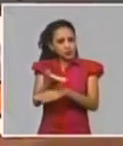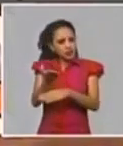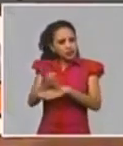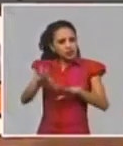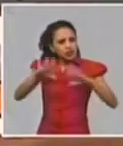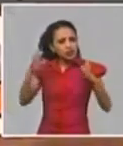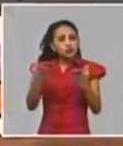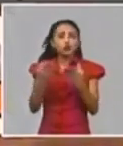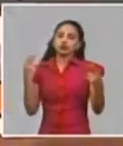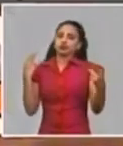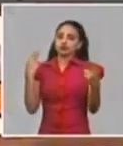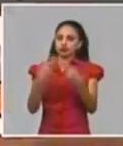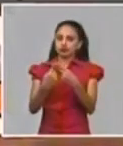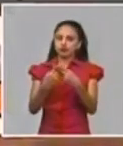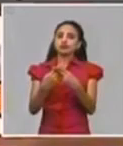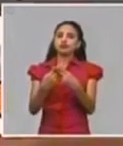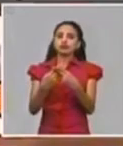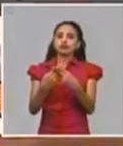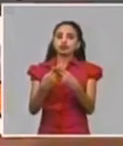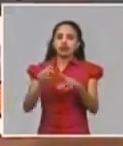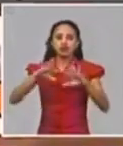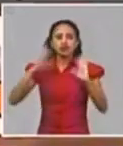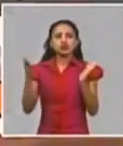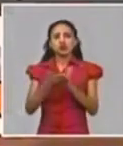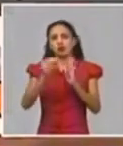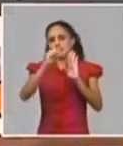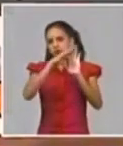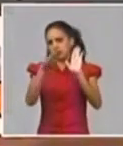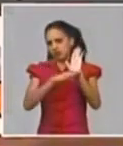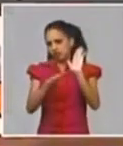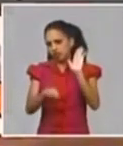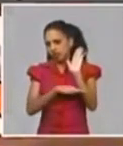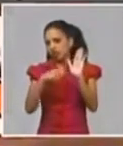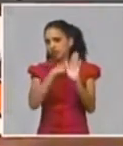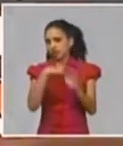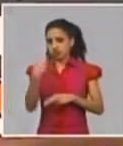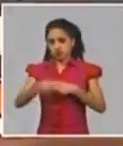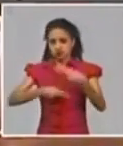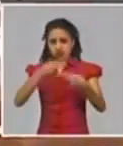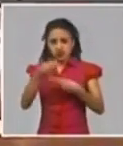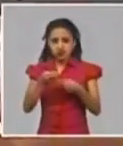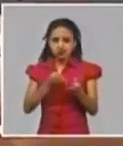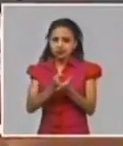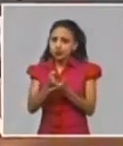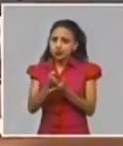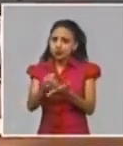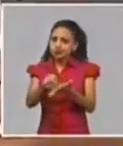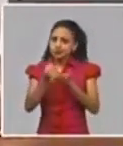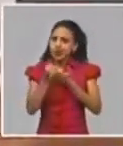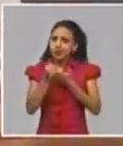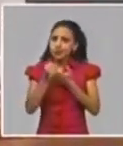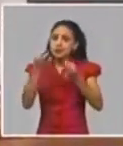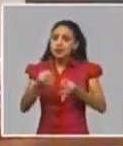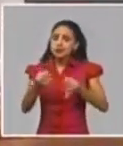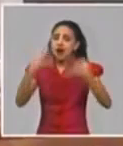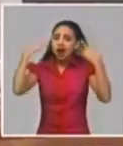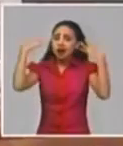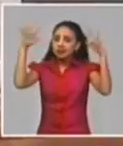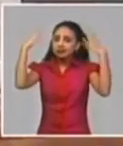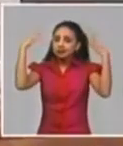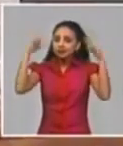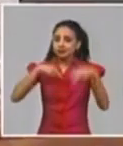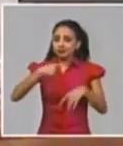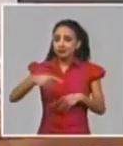sigan confiando en las acciones que estamos tomando, que sigan contribuyendo, que ese aplauso de cada noche se convierta